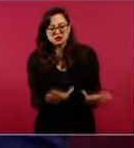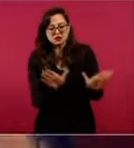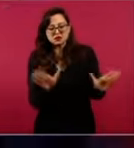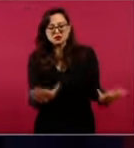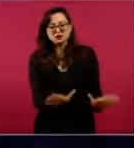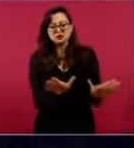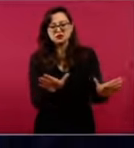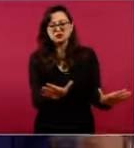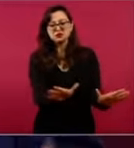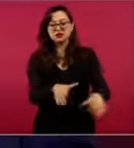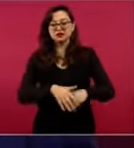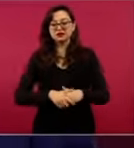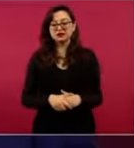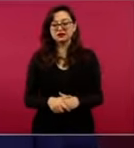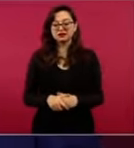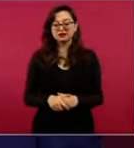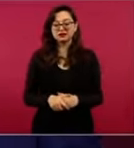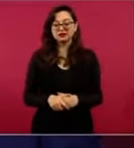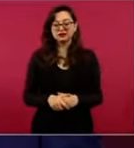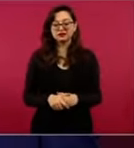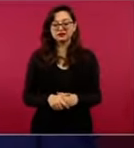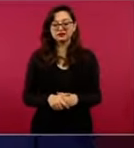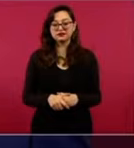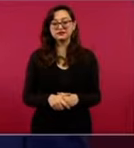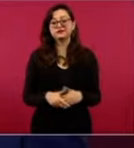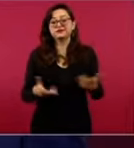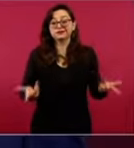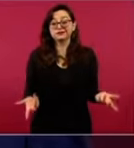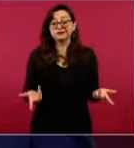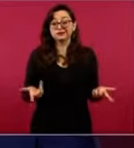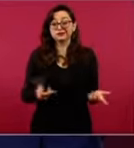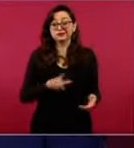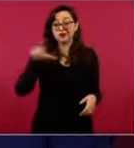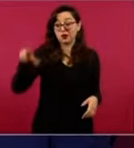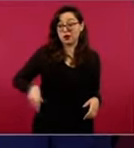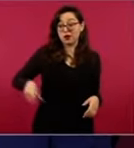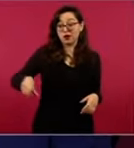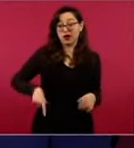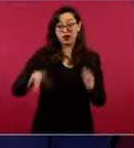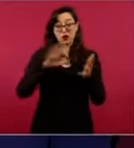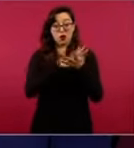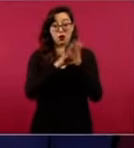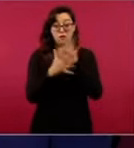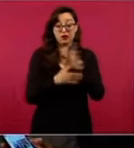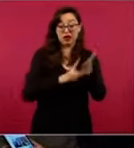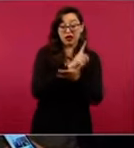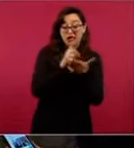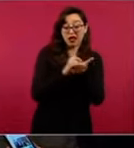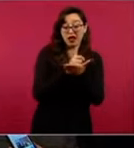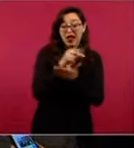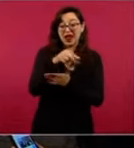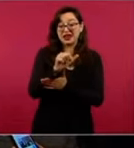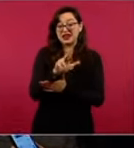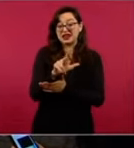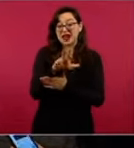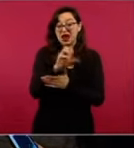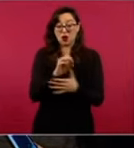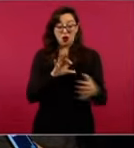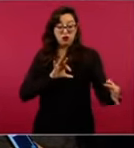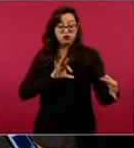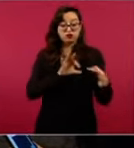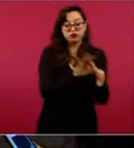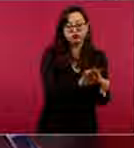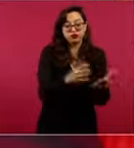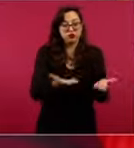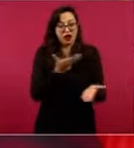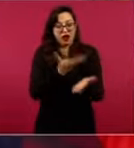Han pertenecido al narcoestado, que como ha quedado de manifiesto con